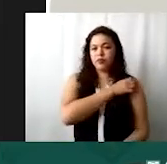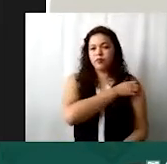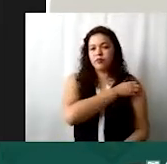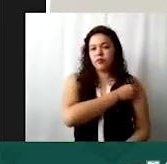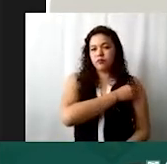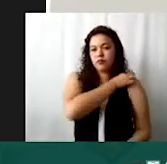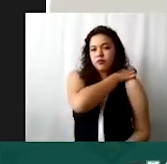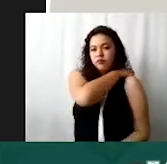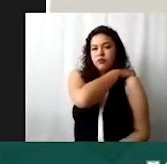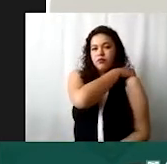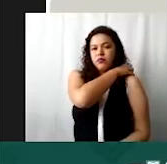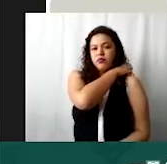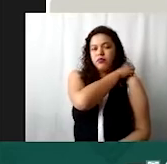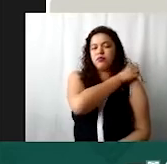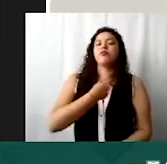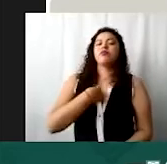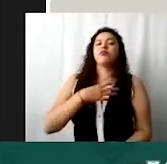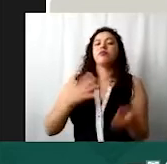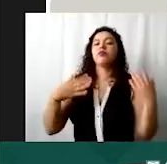Entonces vamos a suponer que tenemos